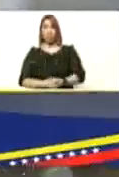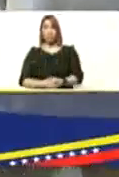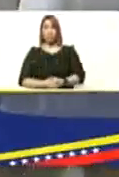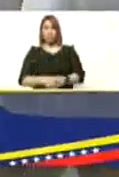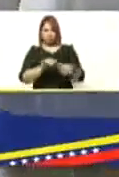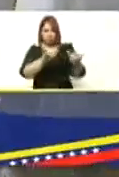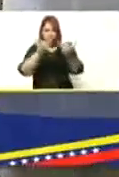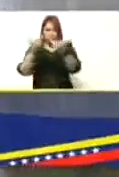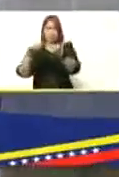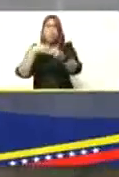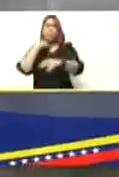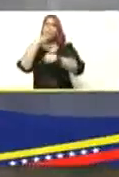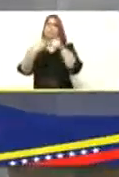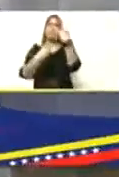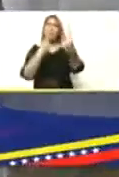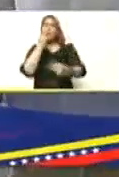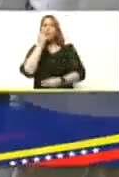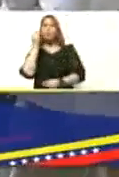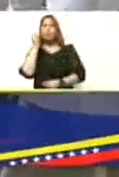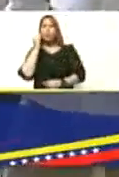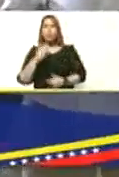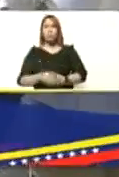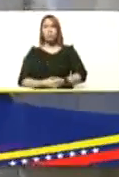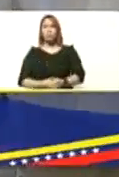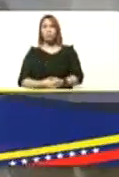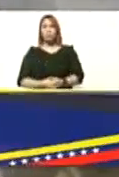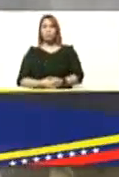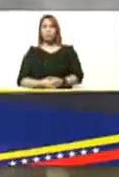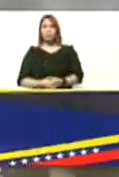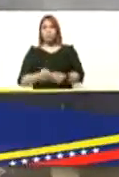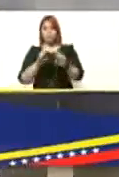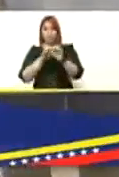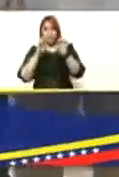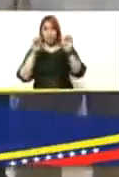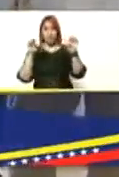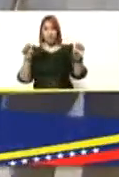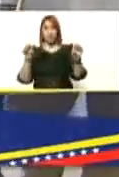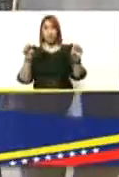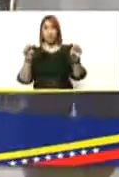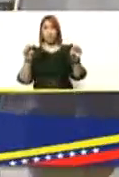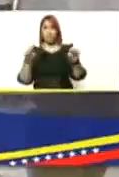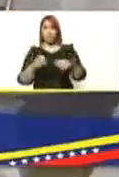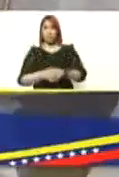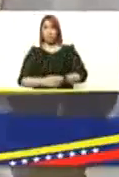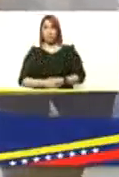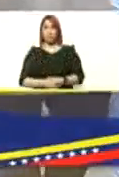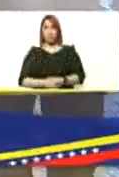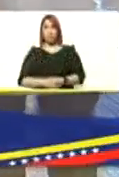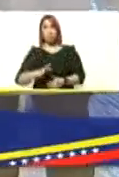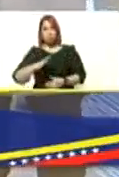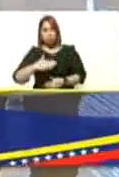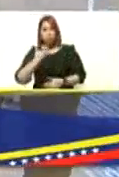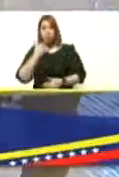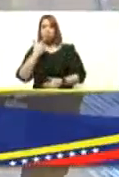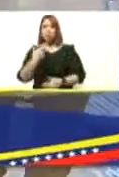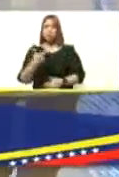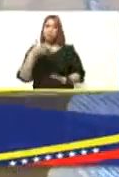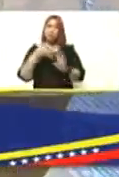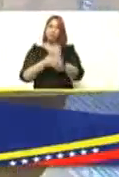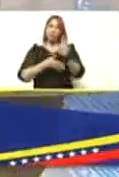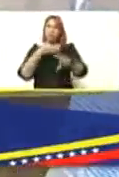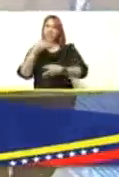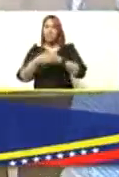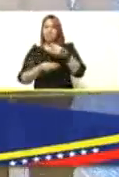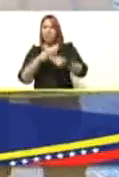mismos los voceros las voceras educativas que nos puedan señalar lo que se ha hecho